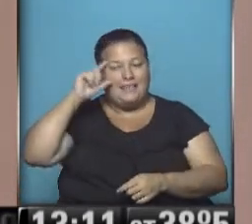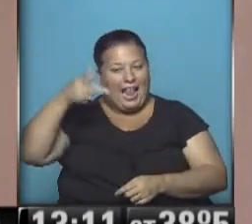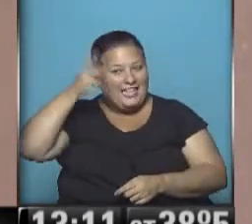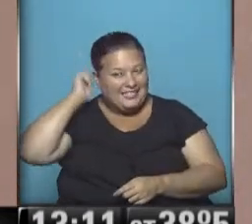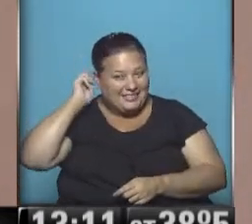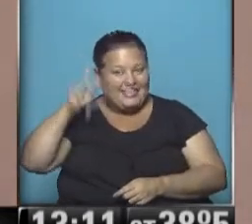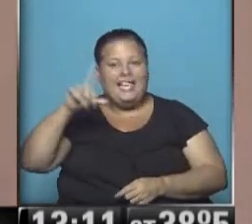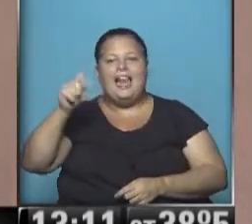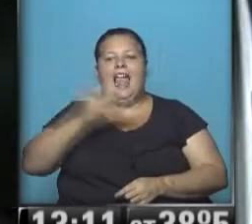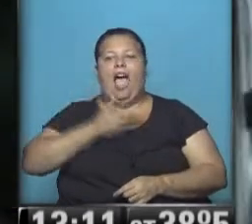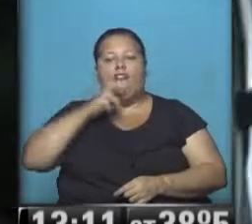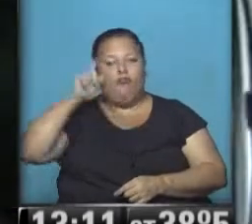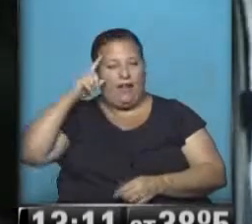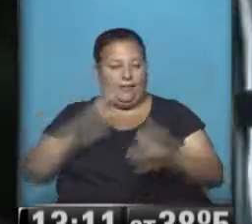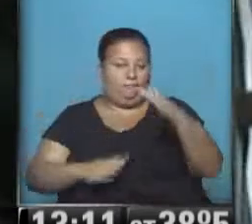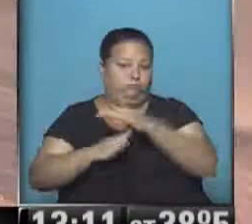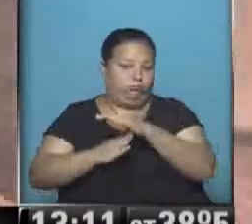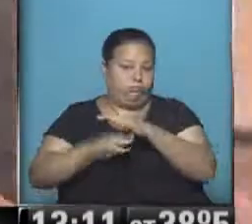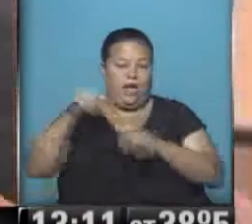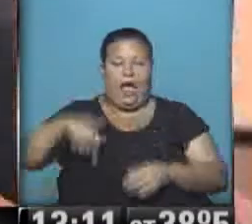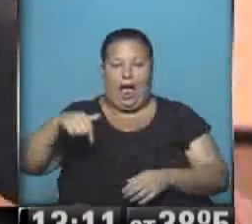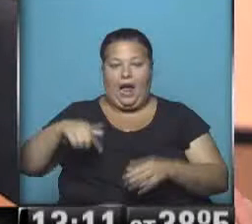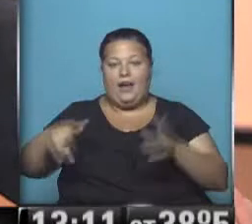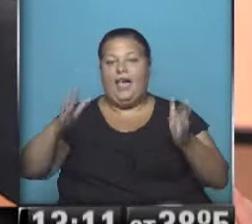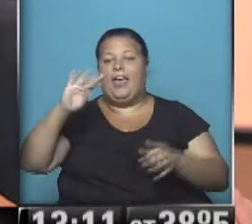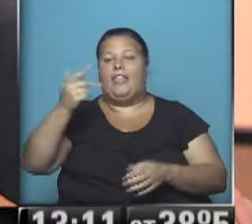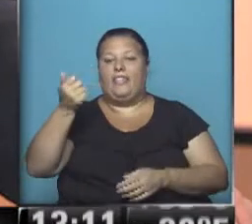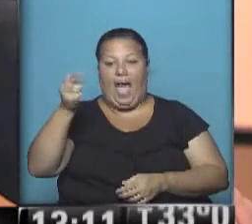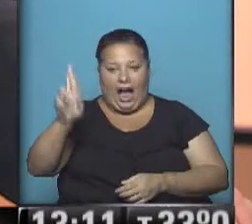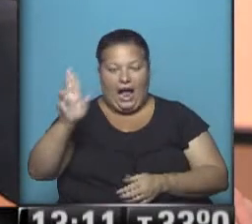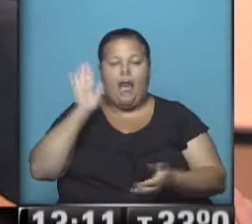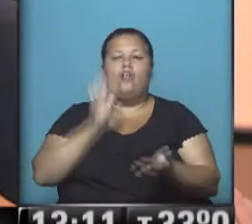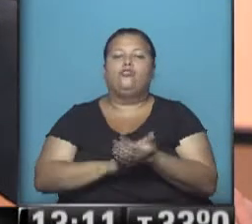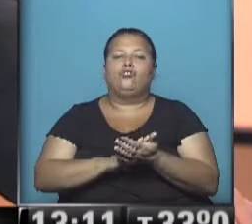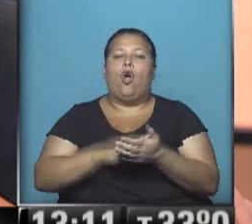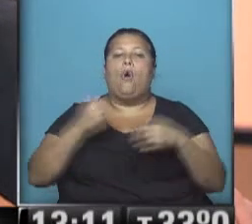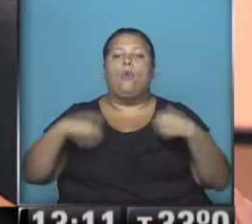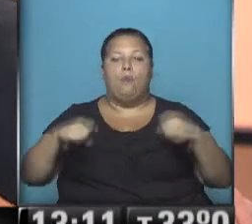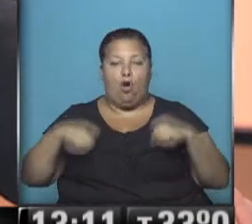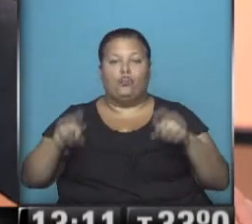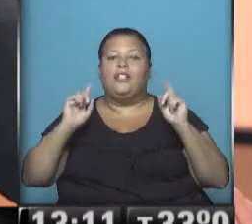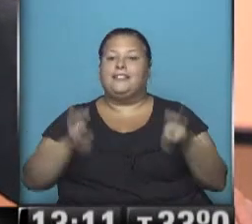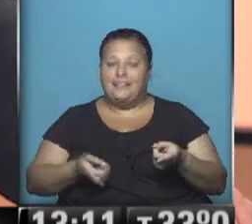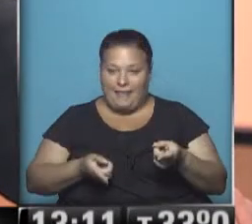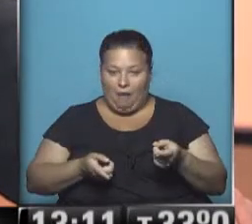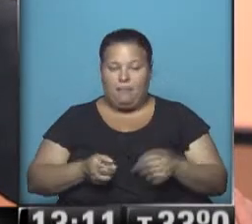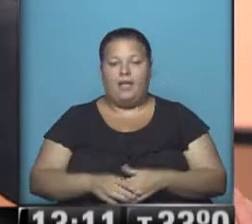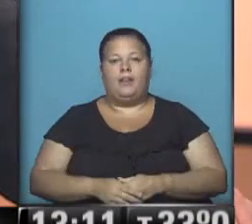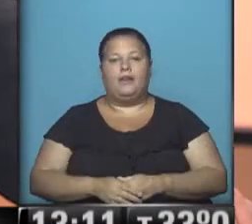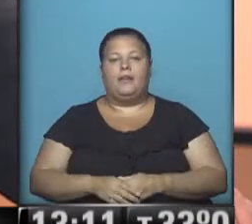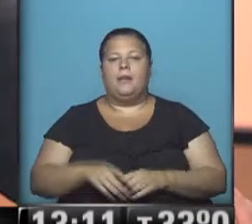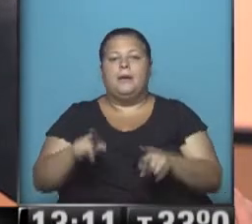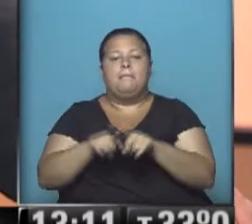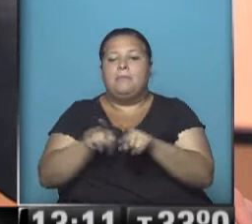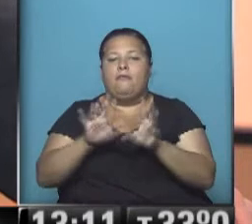chileno y la fuente, los que mandan por ahora en este Dakar. Y si hablamos de motos, también, están justamente por el